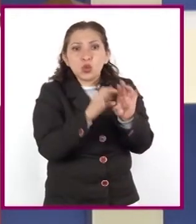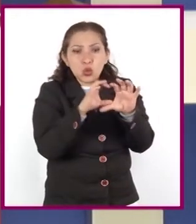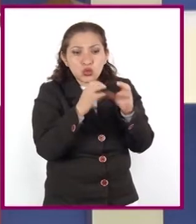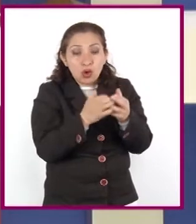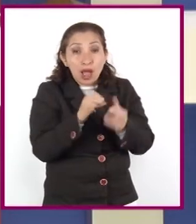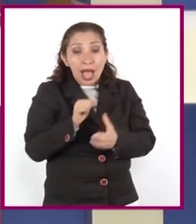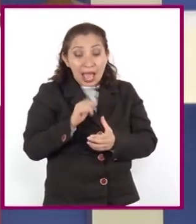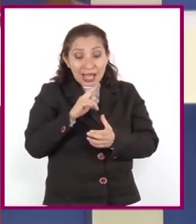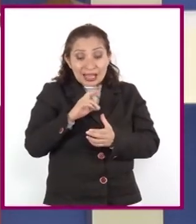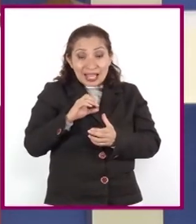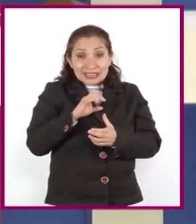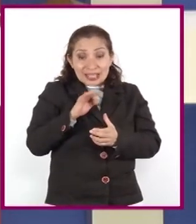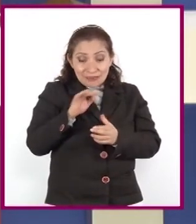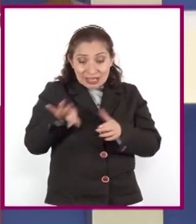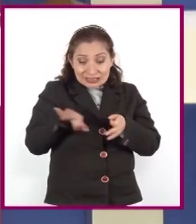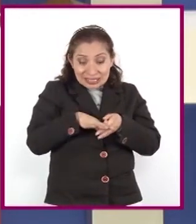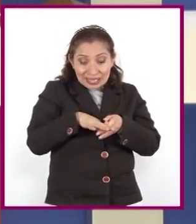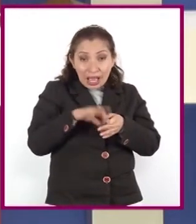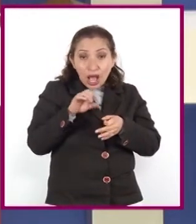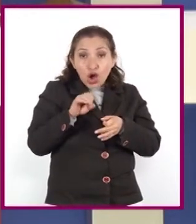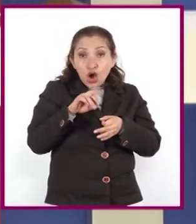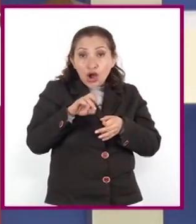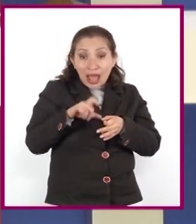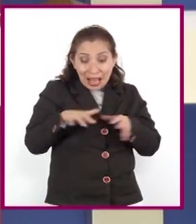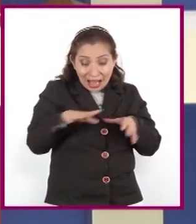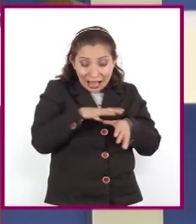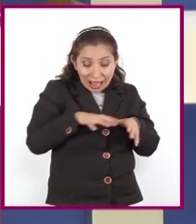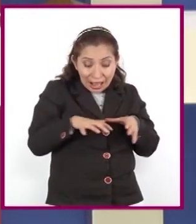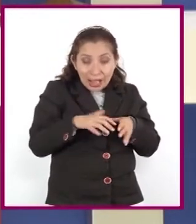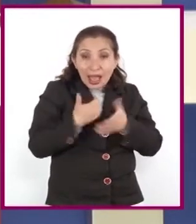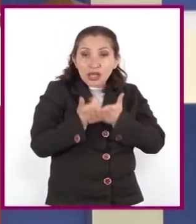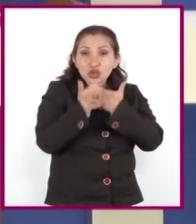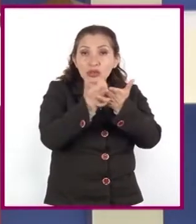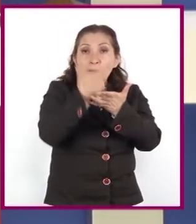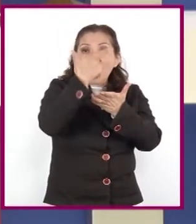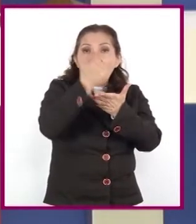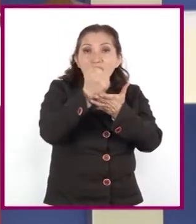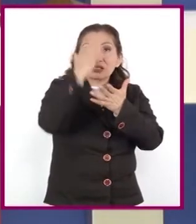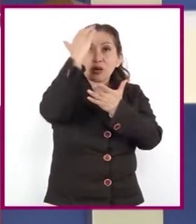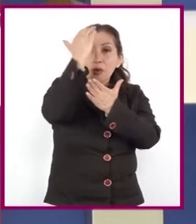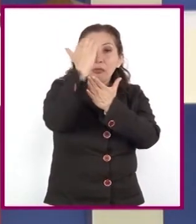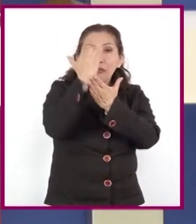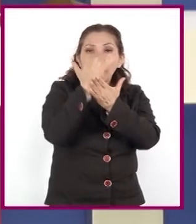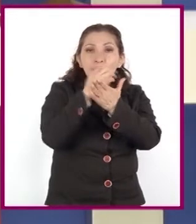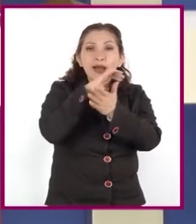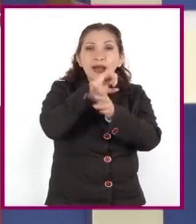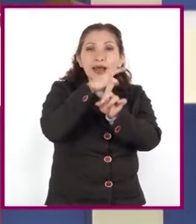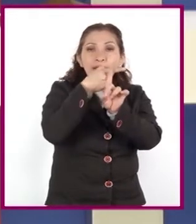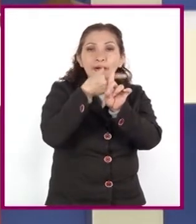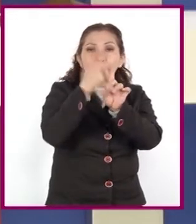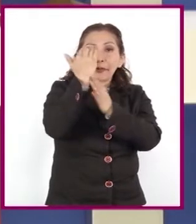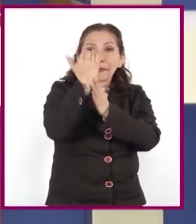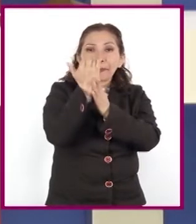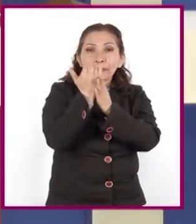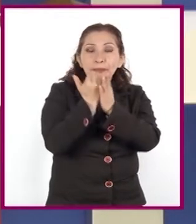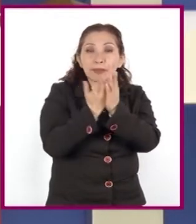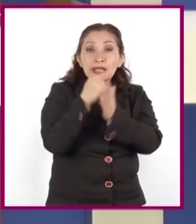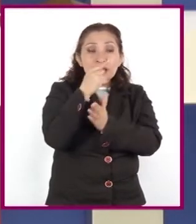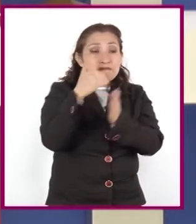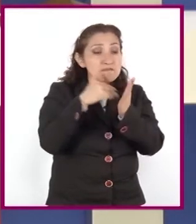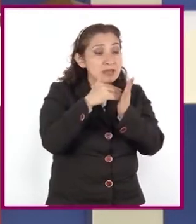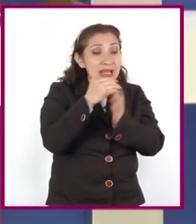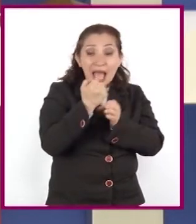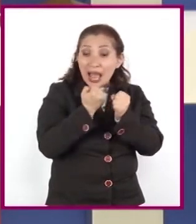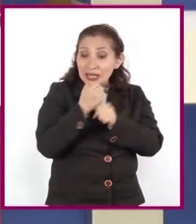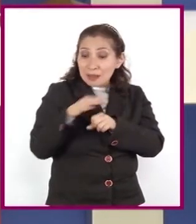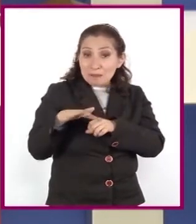arrecifes coralinos contribuyen en la reducción de gases de efecto invernadero. Además de que miles de